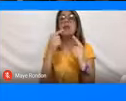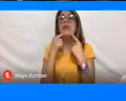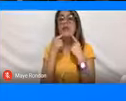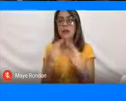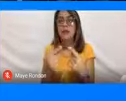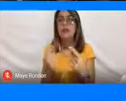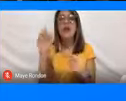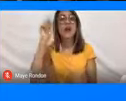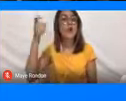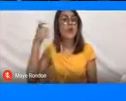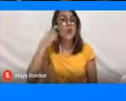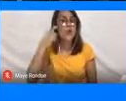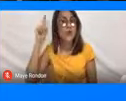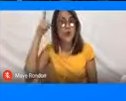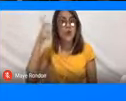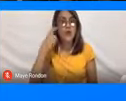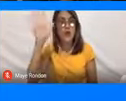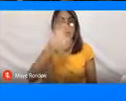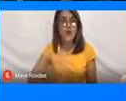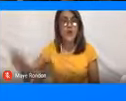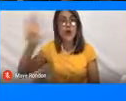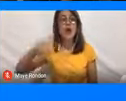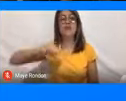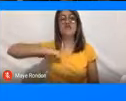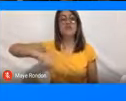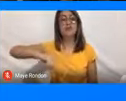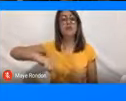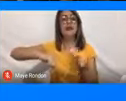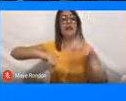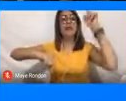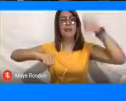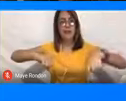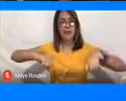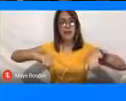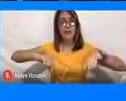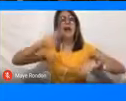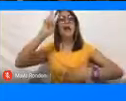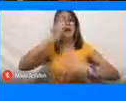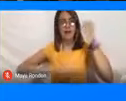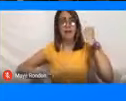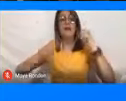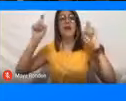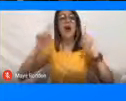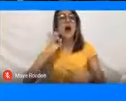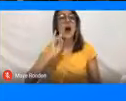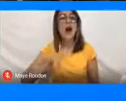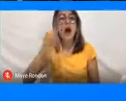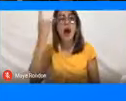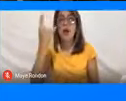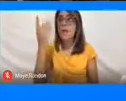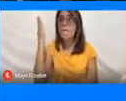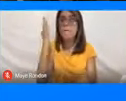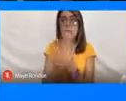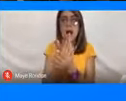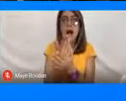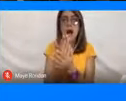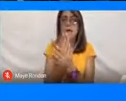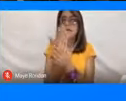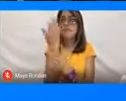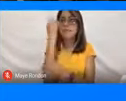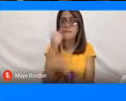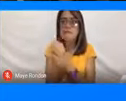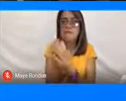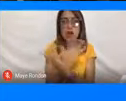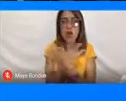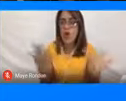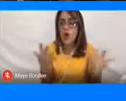que los gobiernos tienen el derecho y el deber, especialmente en casos de crisis, de informar a los